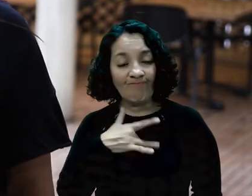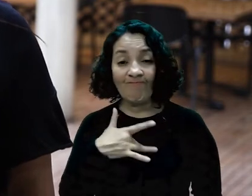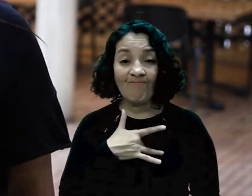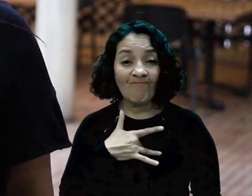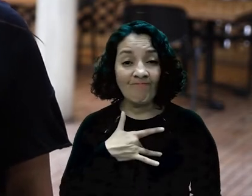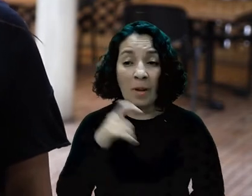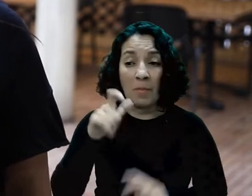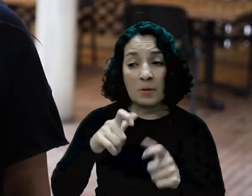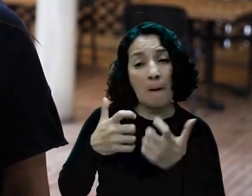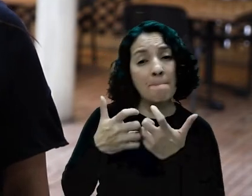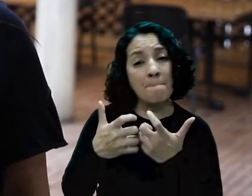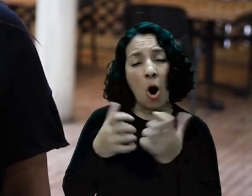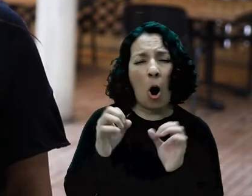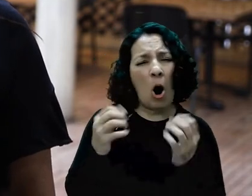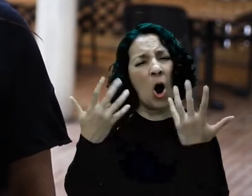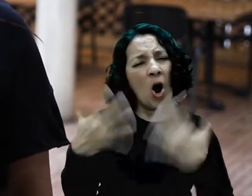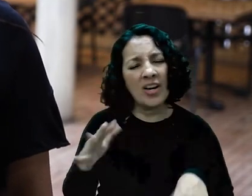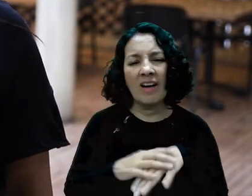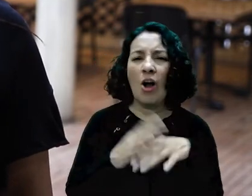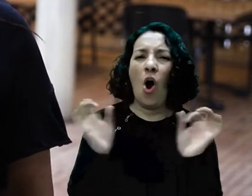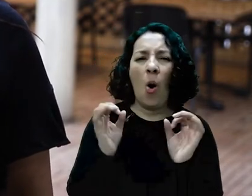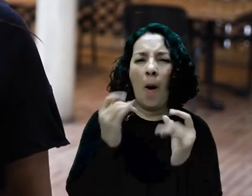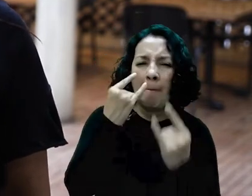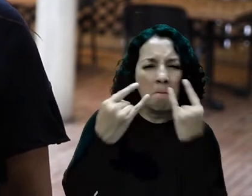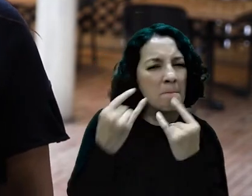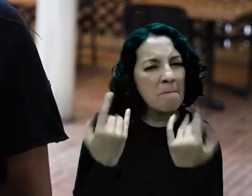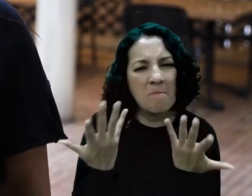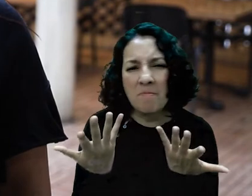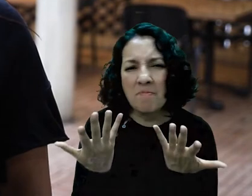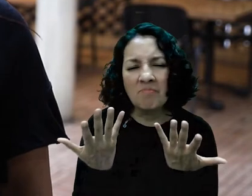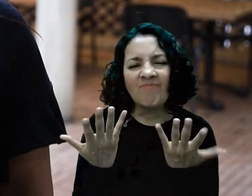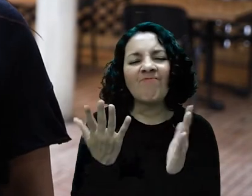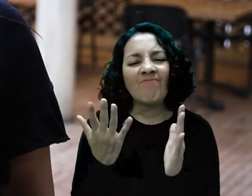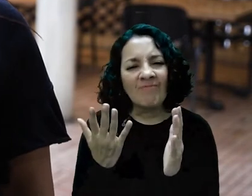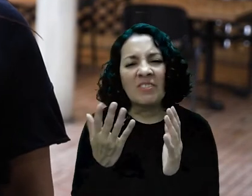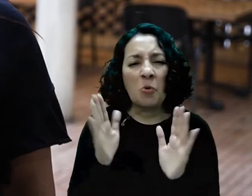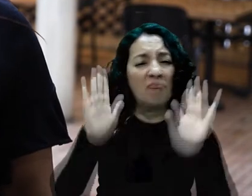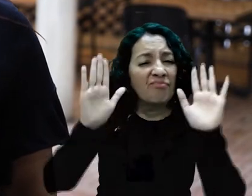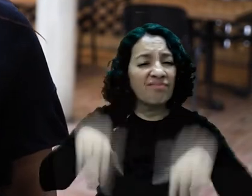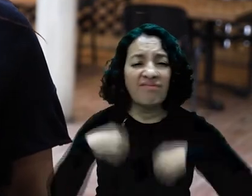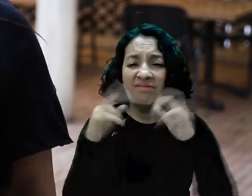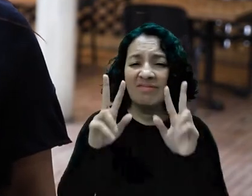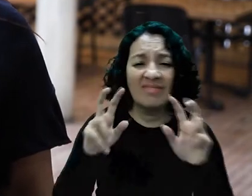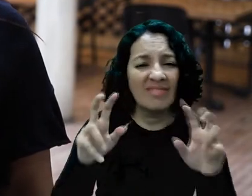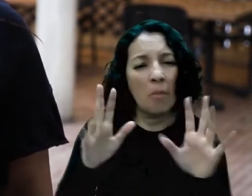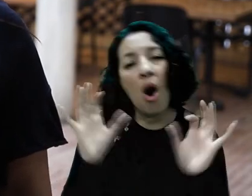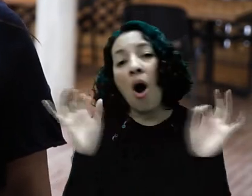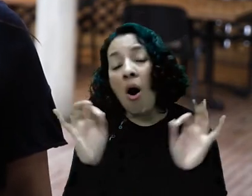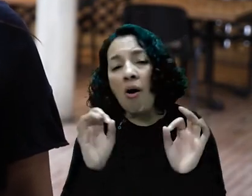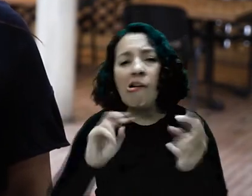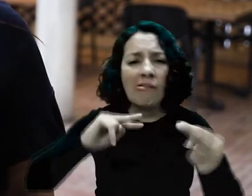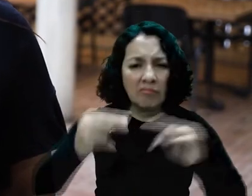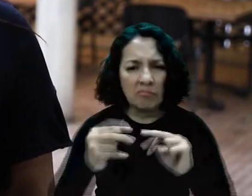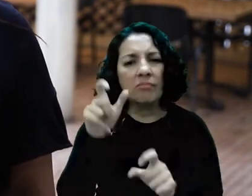o que no sabe nada o que no quiere saber o que no le interesa el tema, entonces son despreocupados por estos temas, como hay